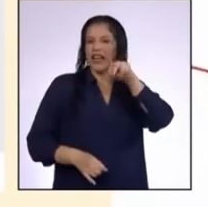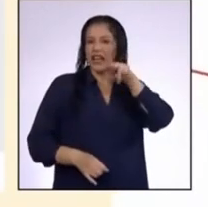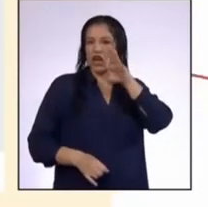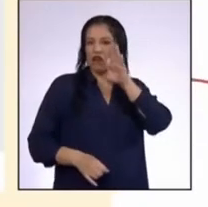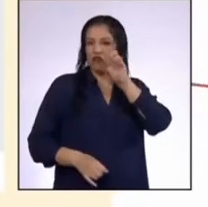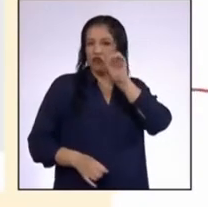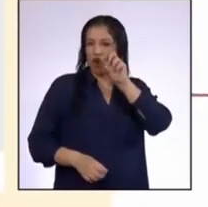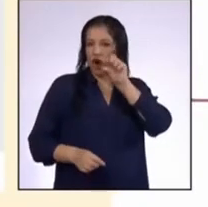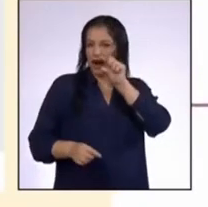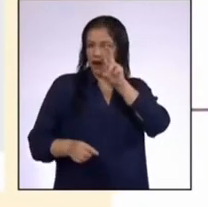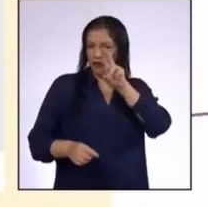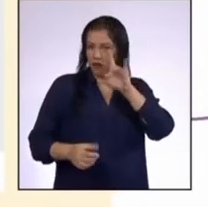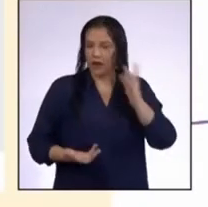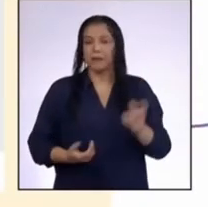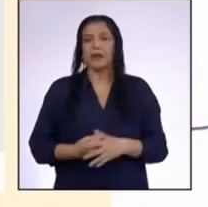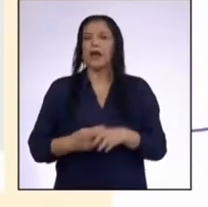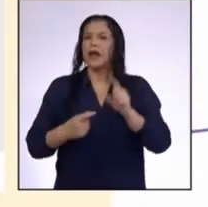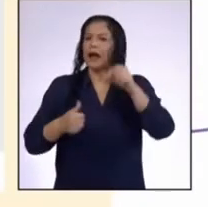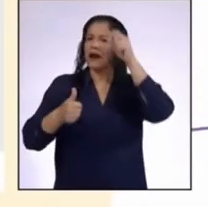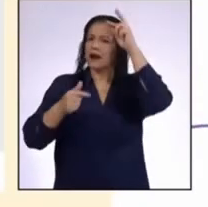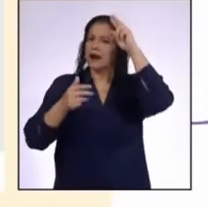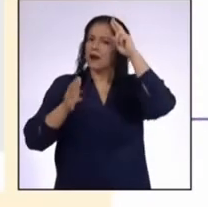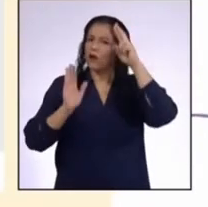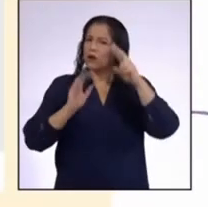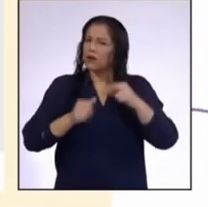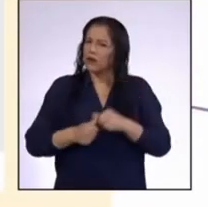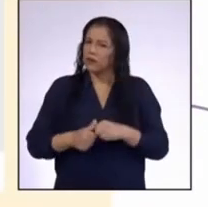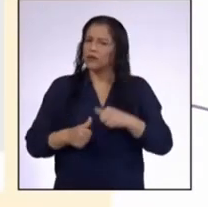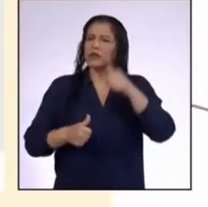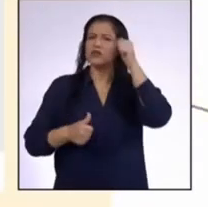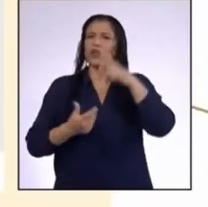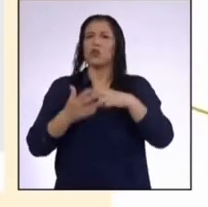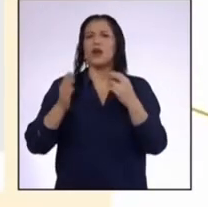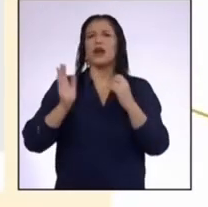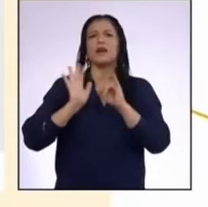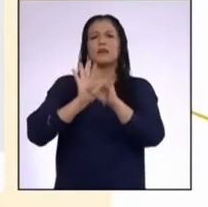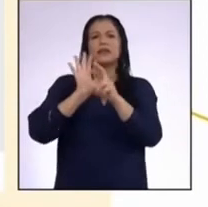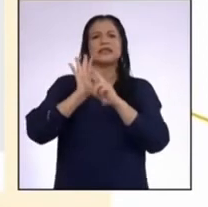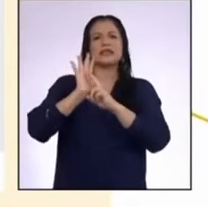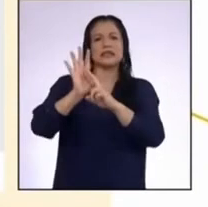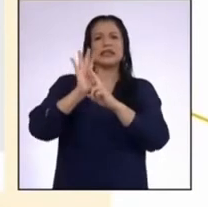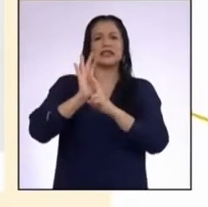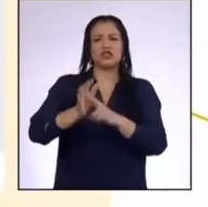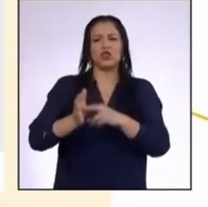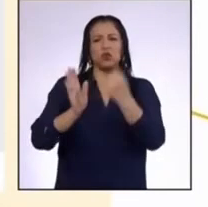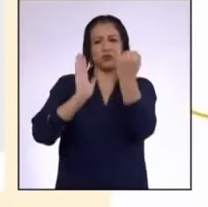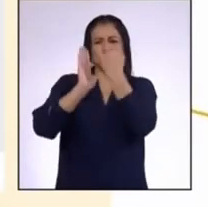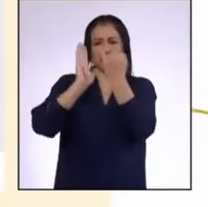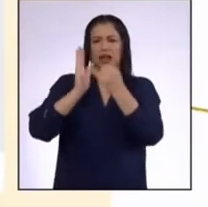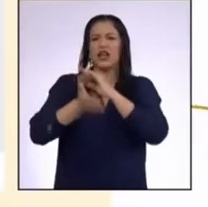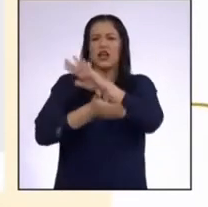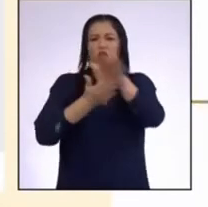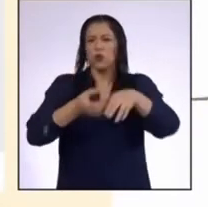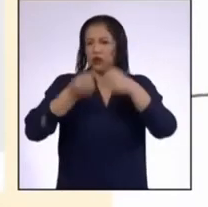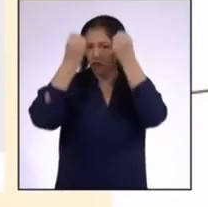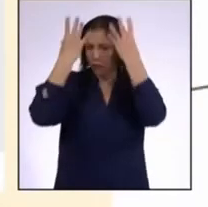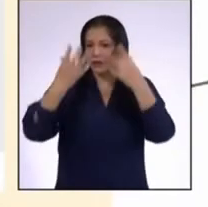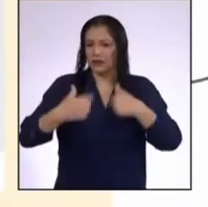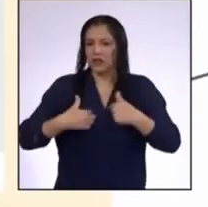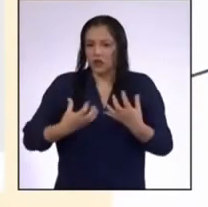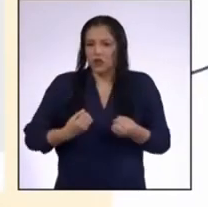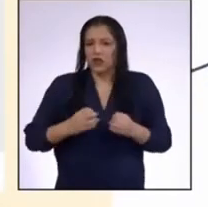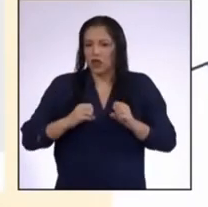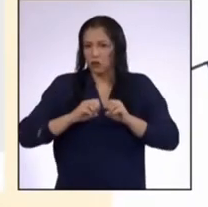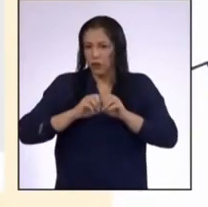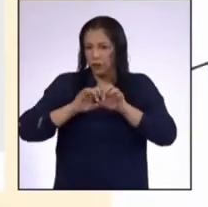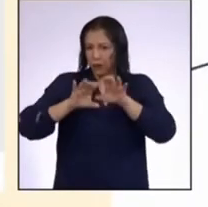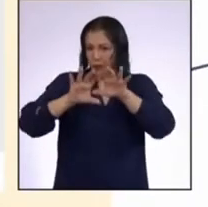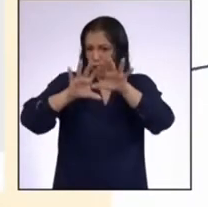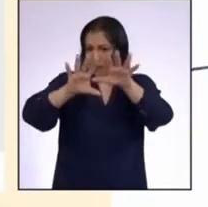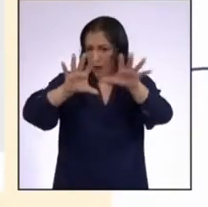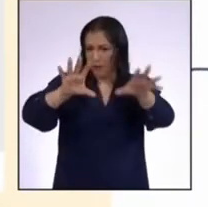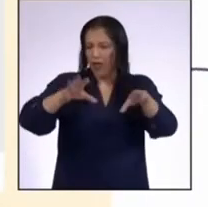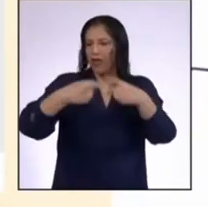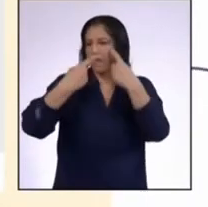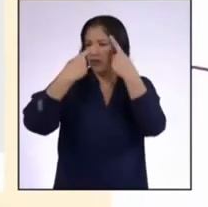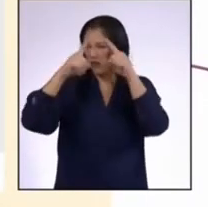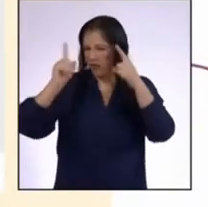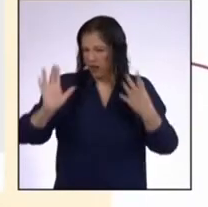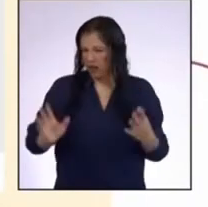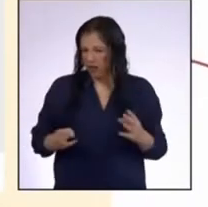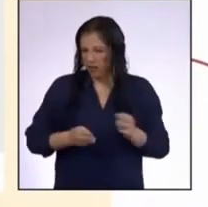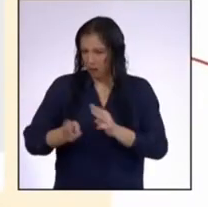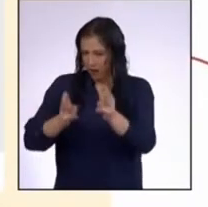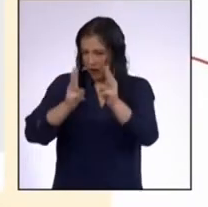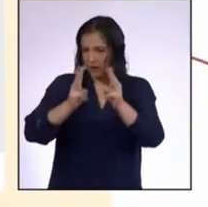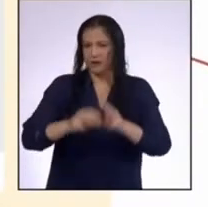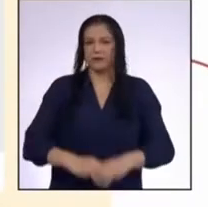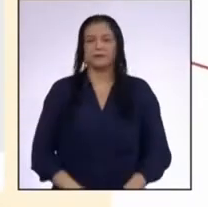Recordemos que son una representación gráfica de la información que se quiere transmitir variada en su